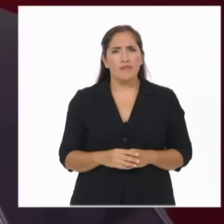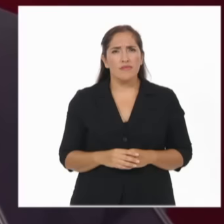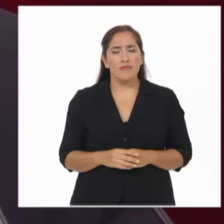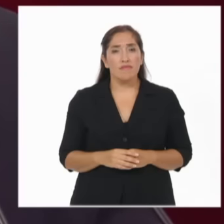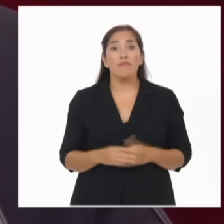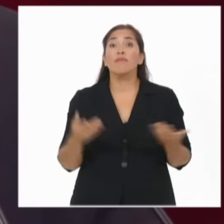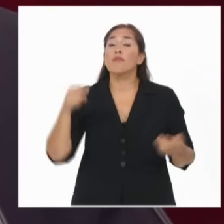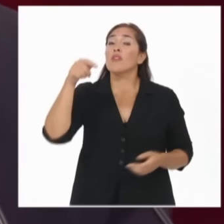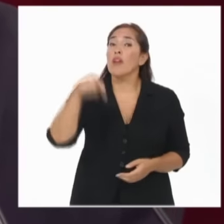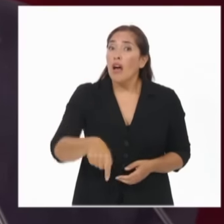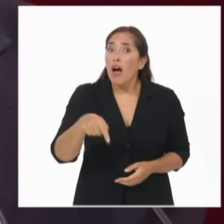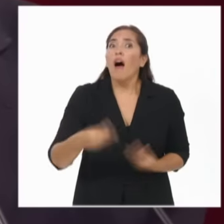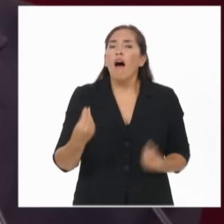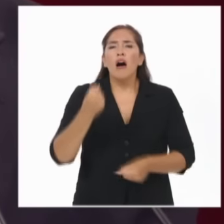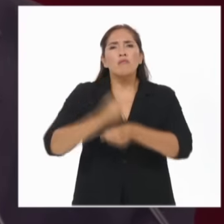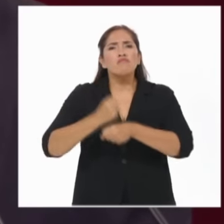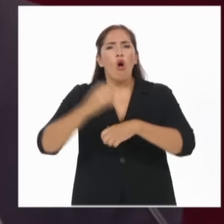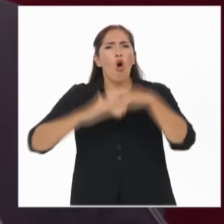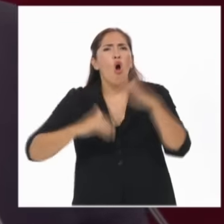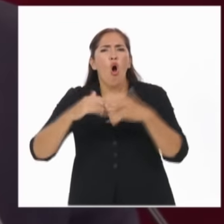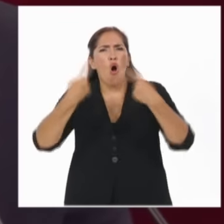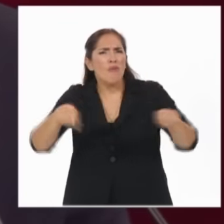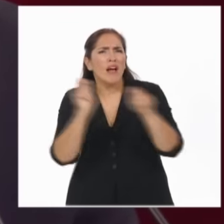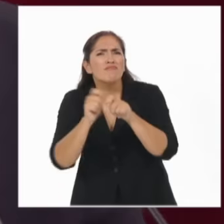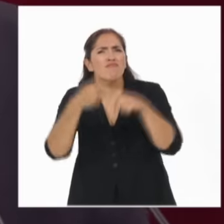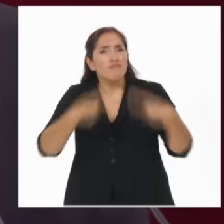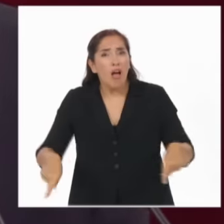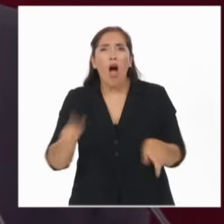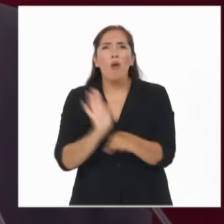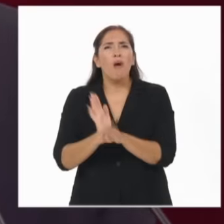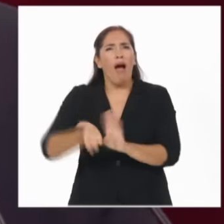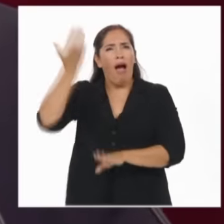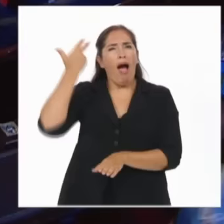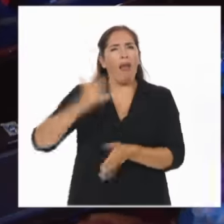Hoy, la obra pública dejó de ser un sinónimo de corrupción.